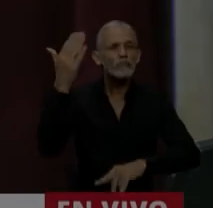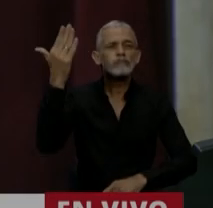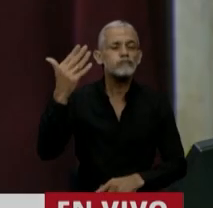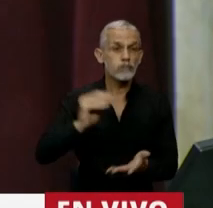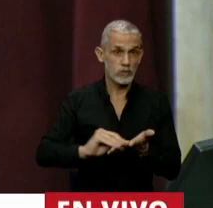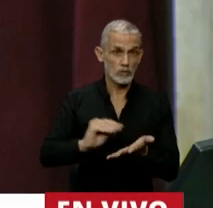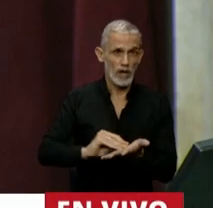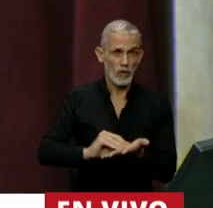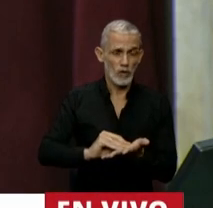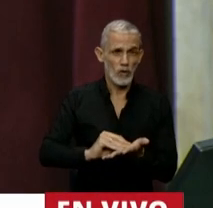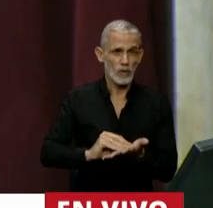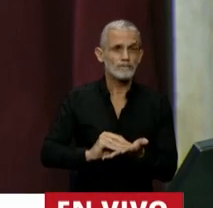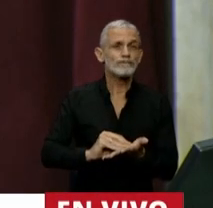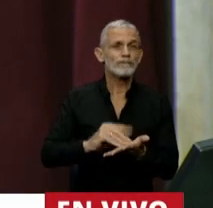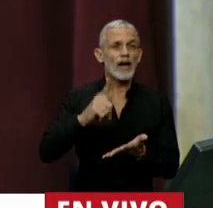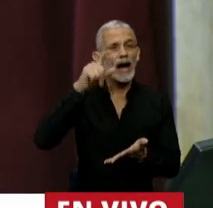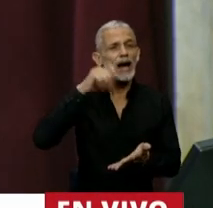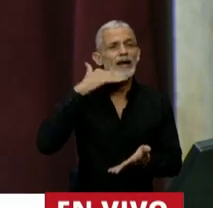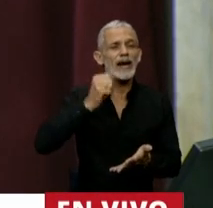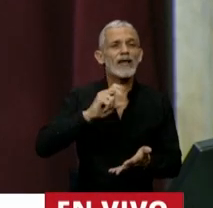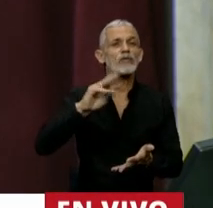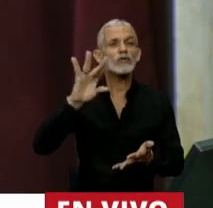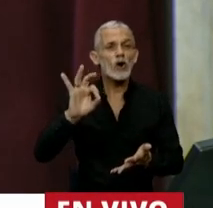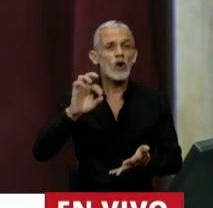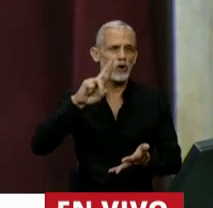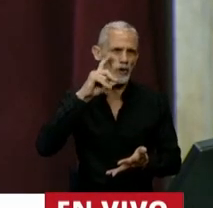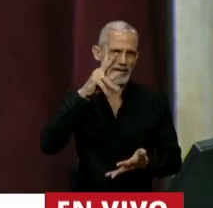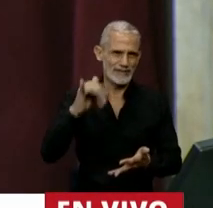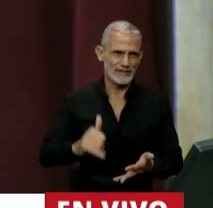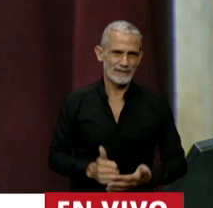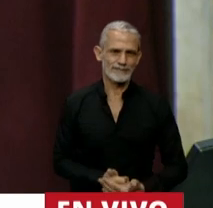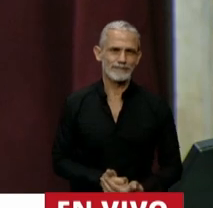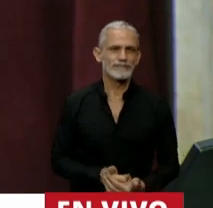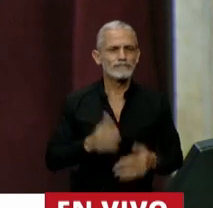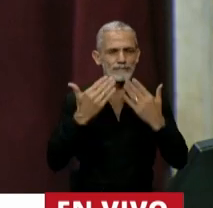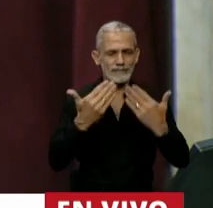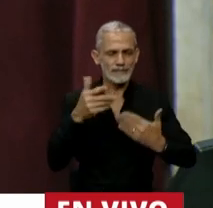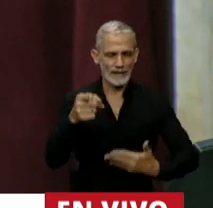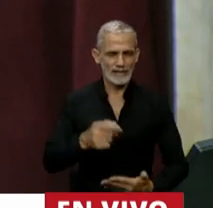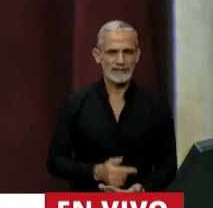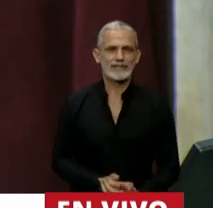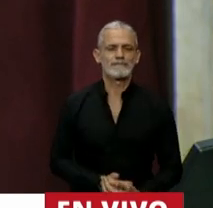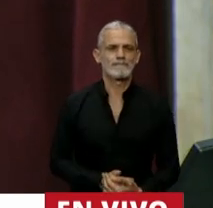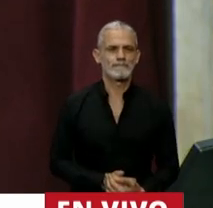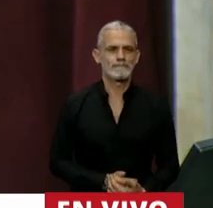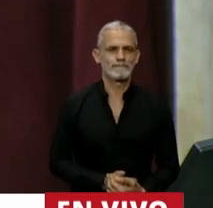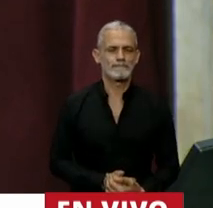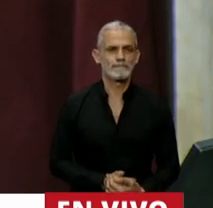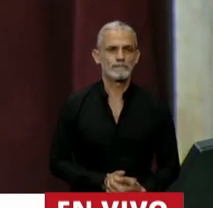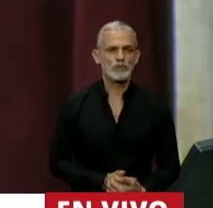La palabra el diputado Alejandro Topo Rodríguez. Gracias, señor Presidente.